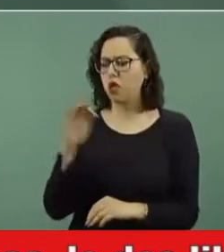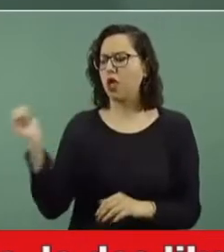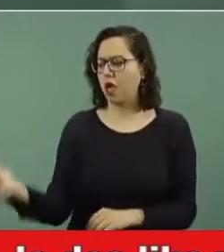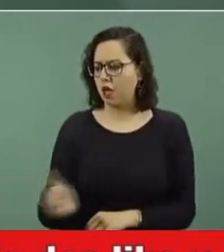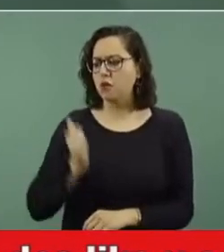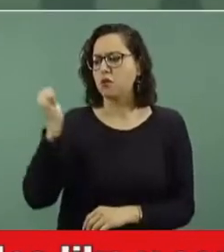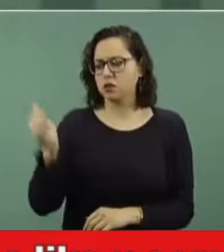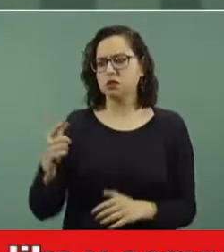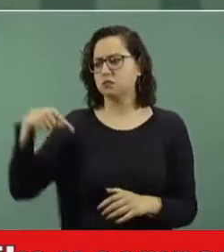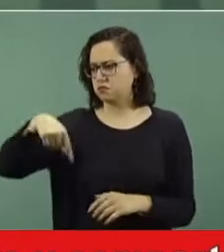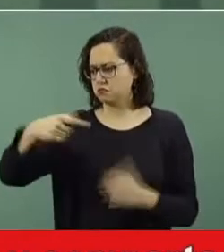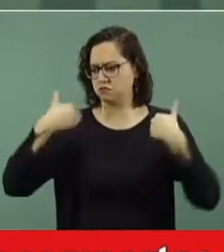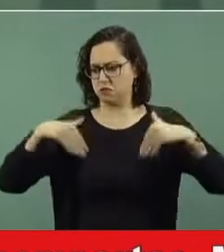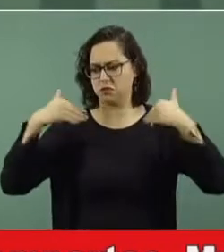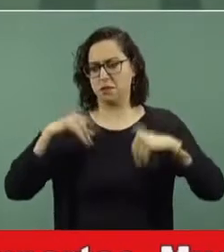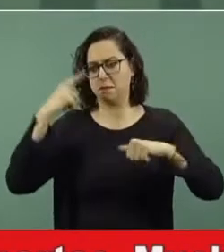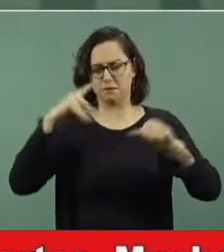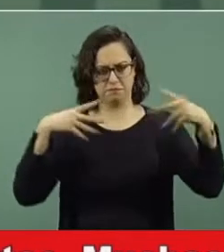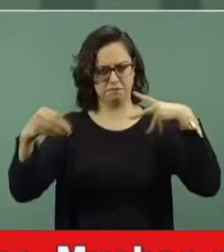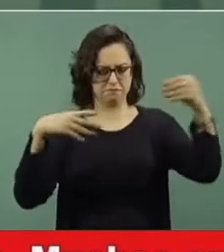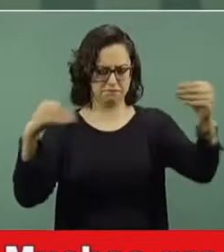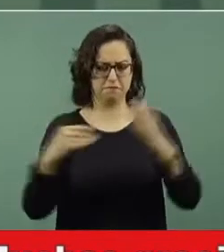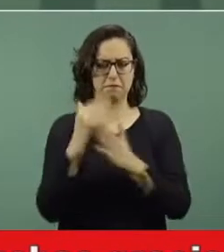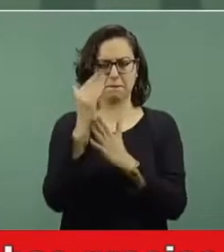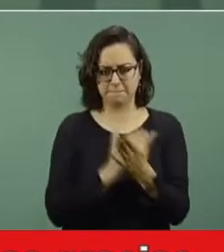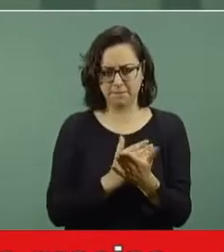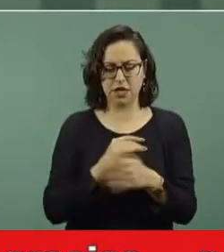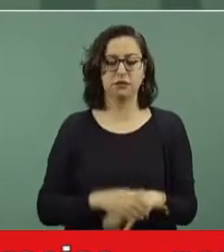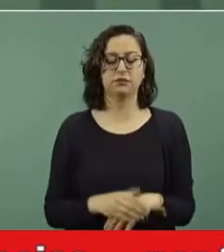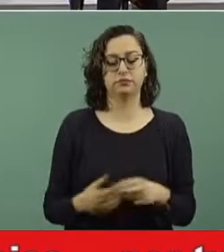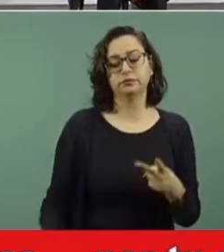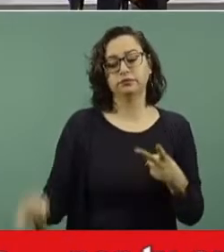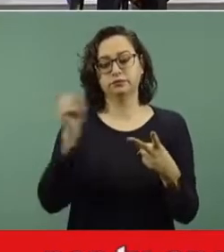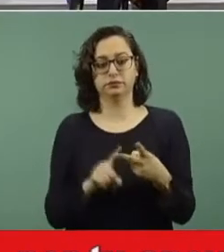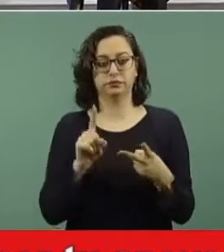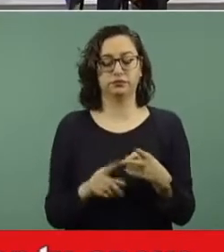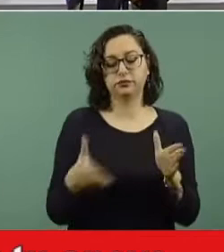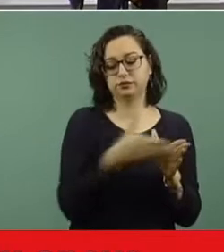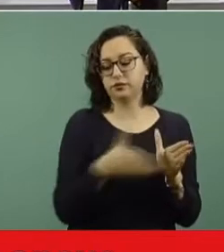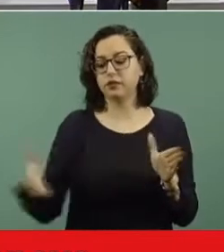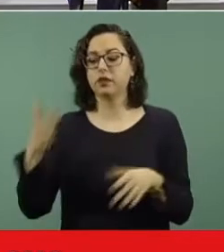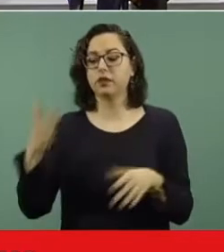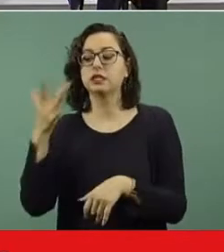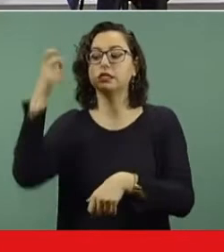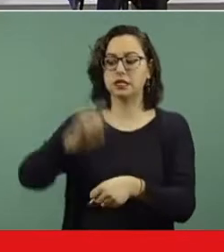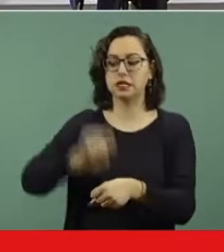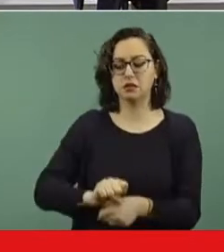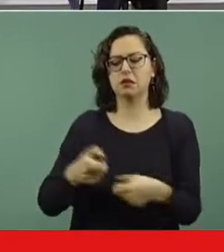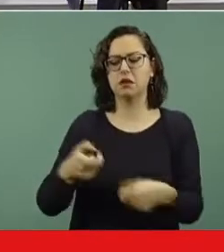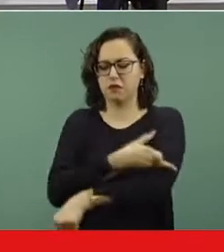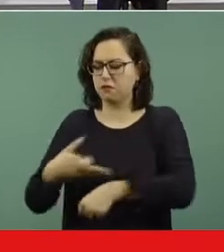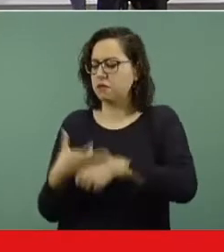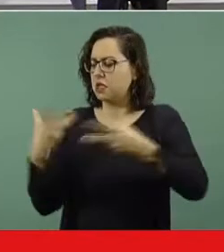menor propagación del virus. La siguiente, aprovechar la semana mayor para pasar el tiempo con la familia, es decir, del